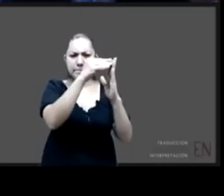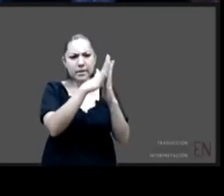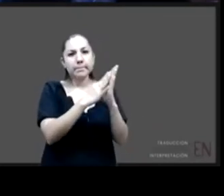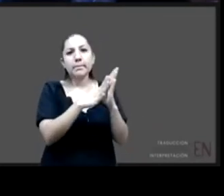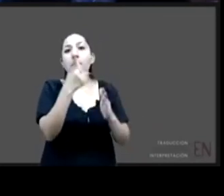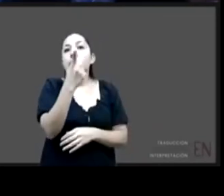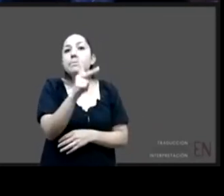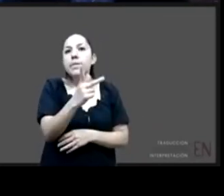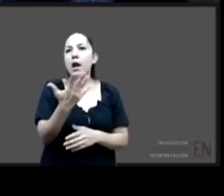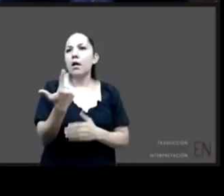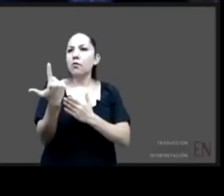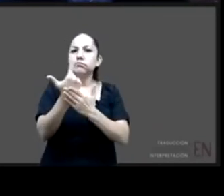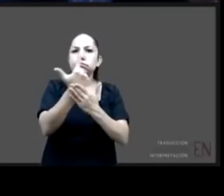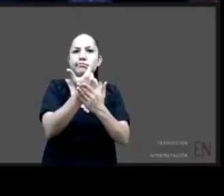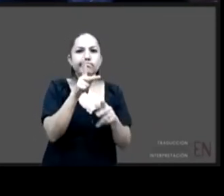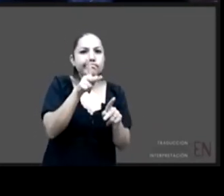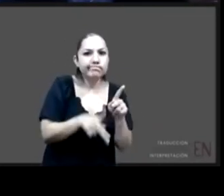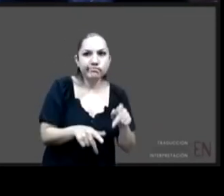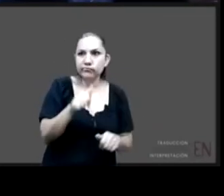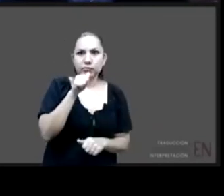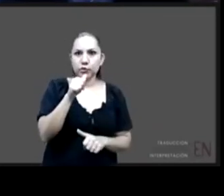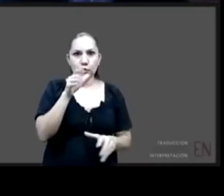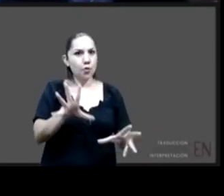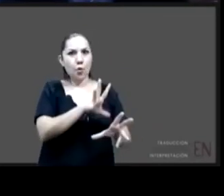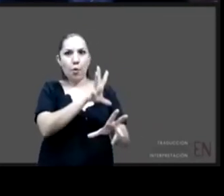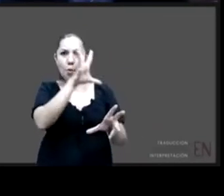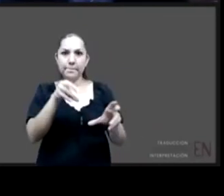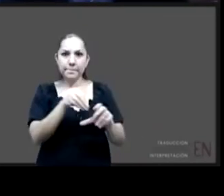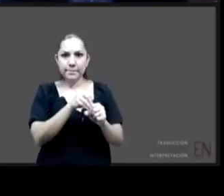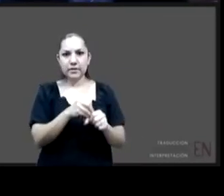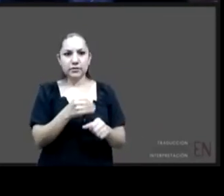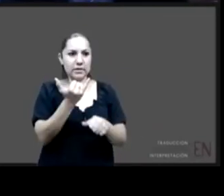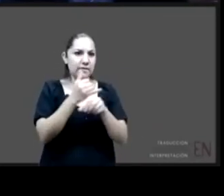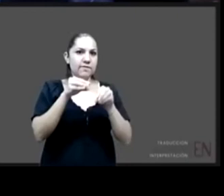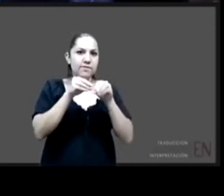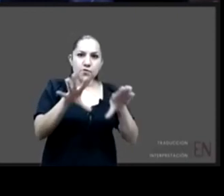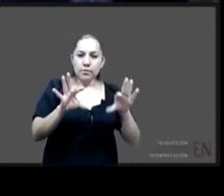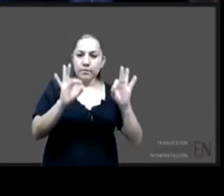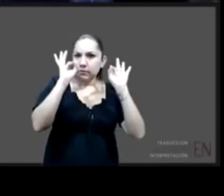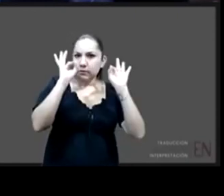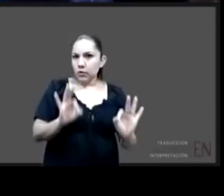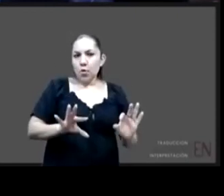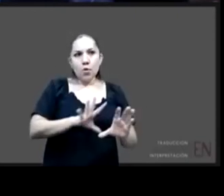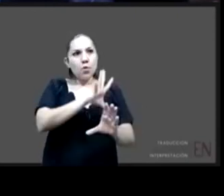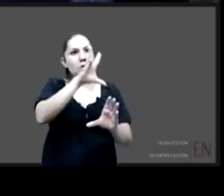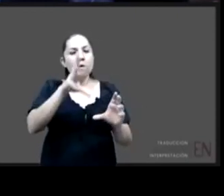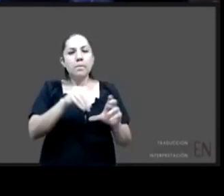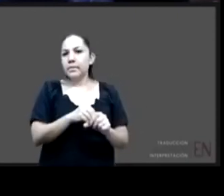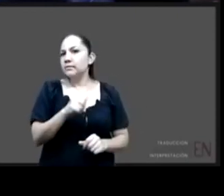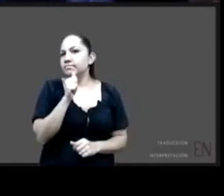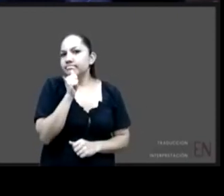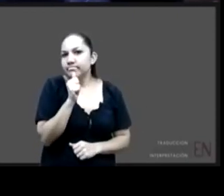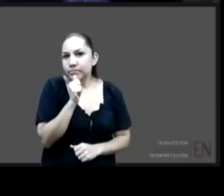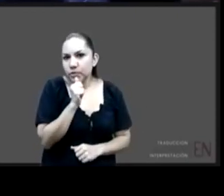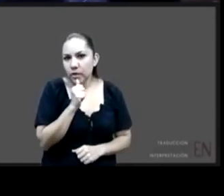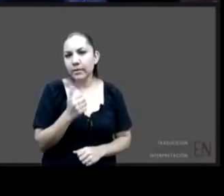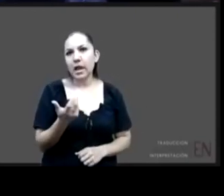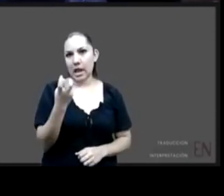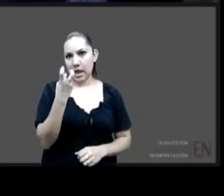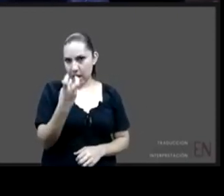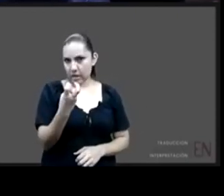para poder contar con este recurso y esta información poder realmente tener un sistema